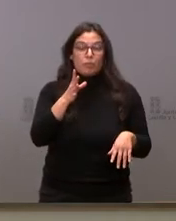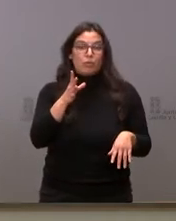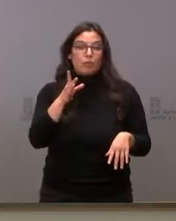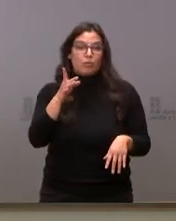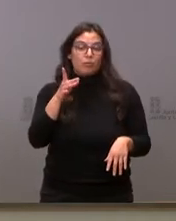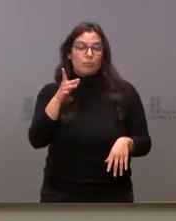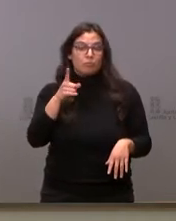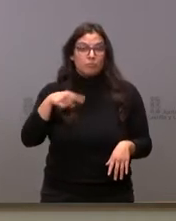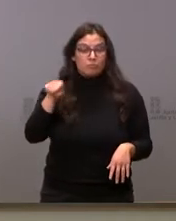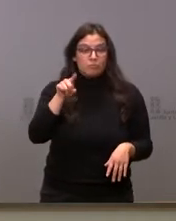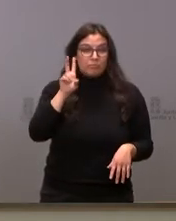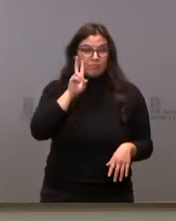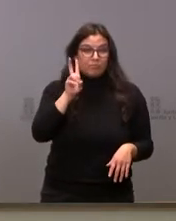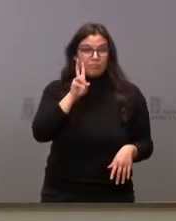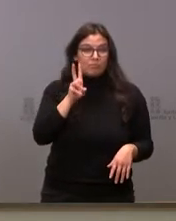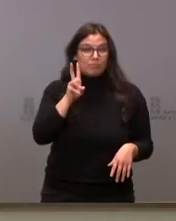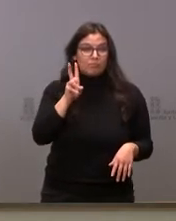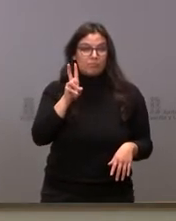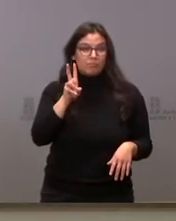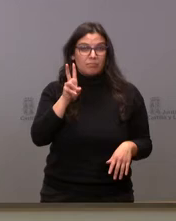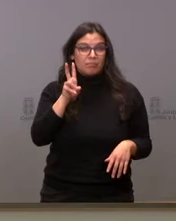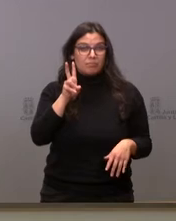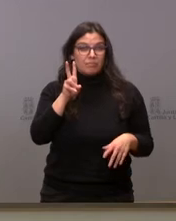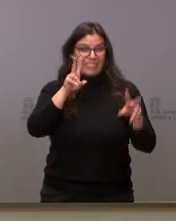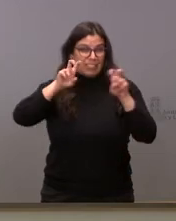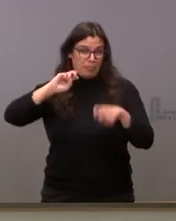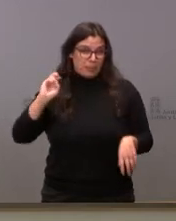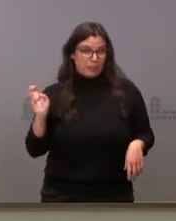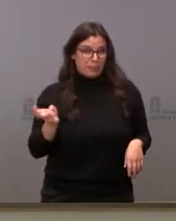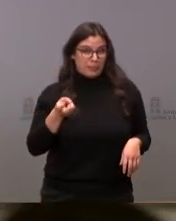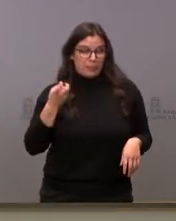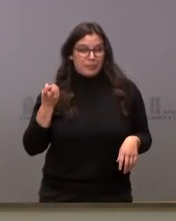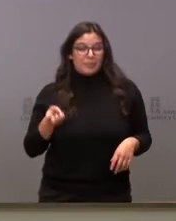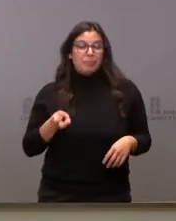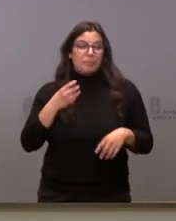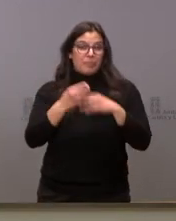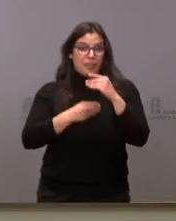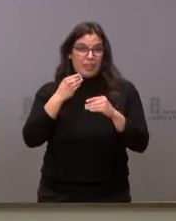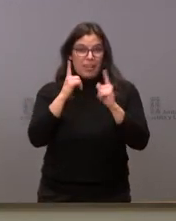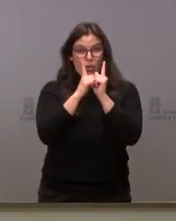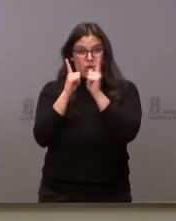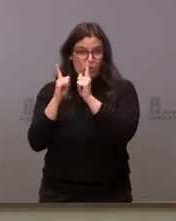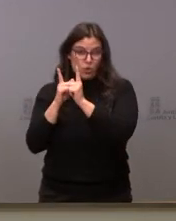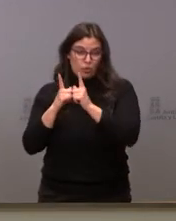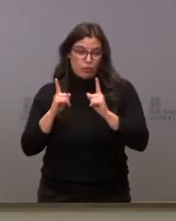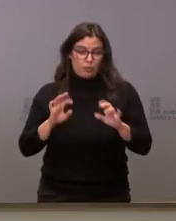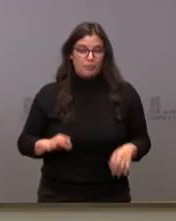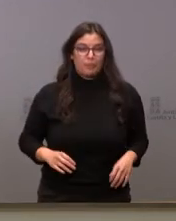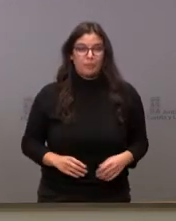un montón de asuntos y vamos a hacerlo más brevemente de lo habitual.